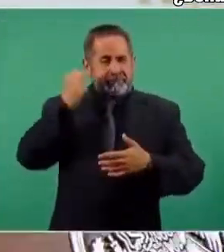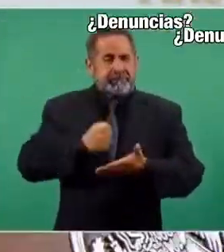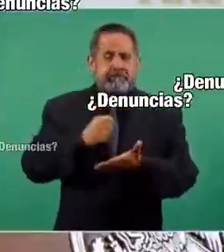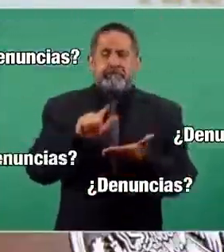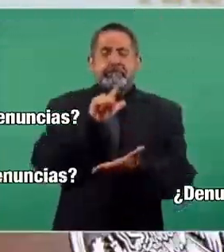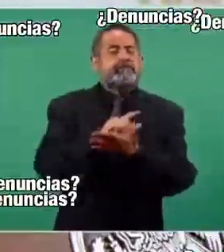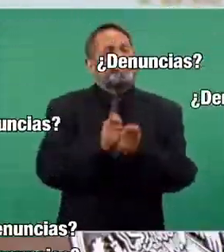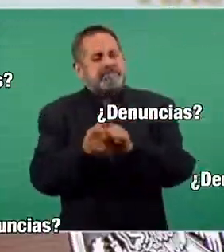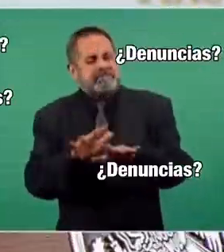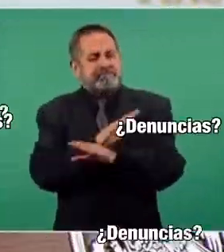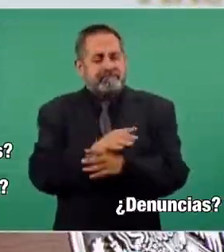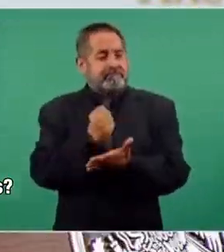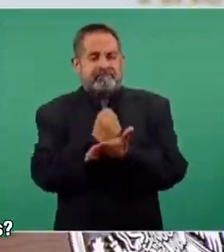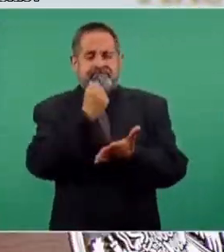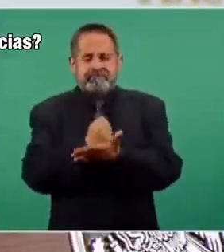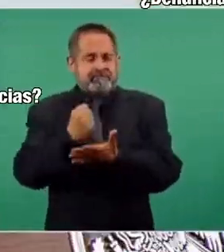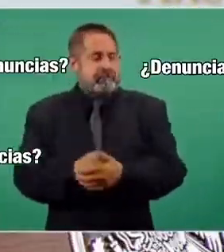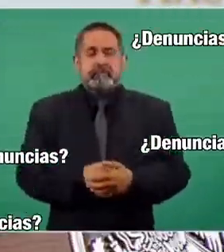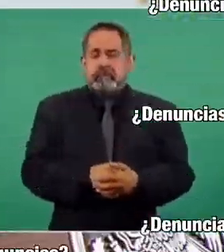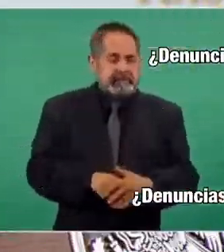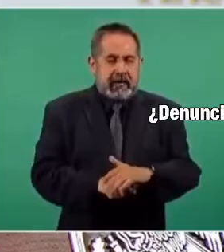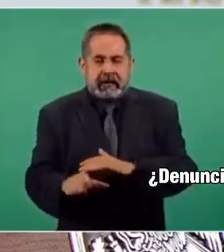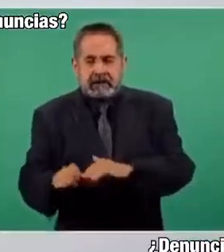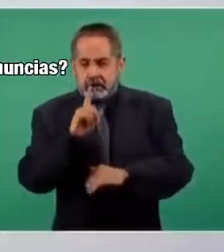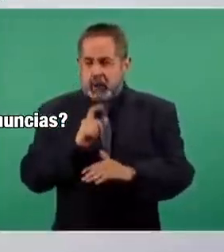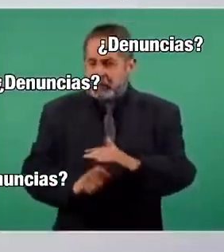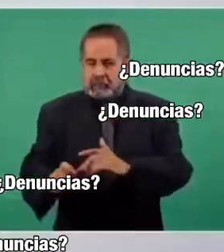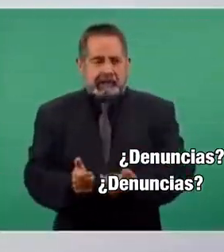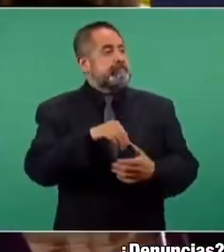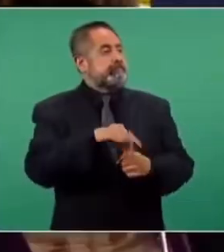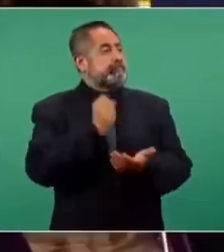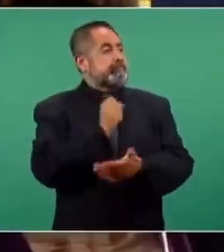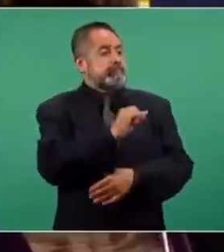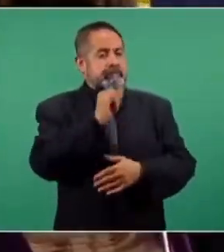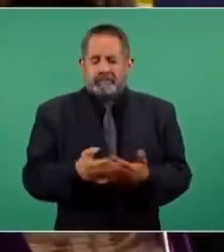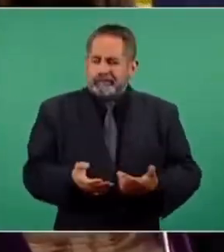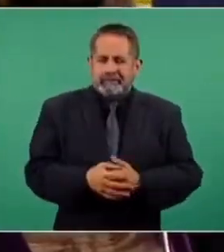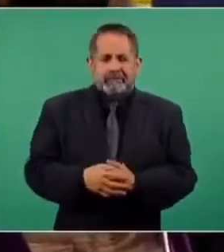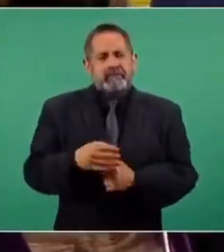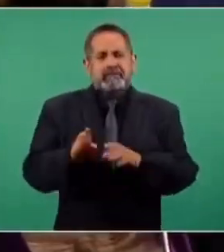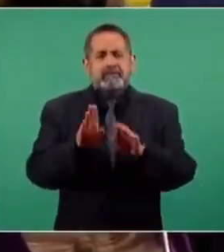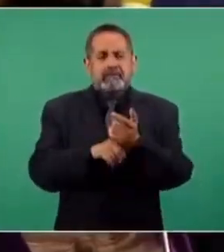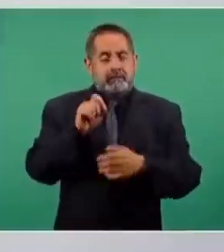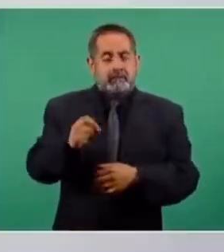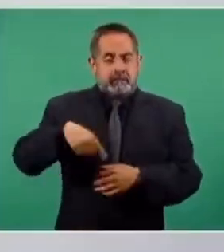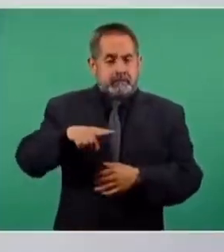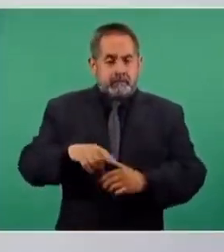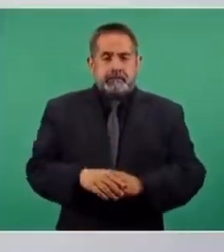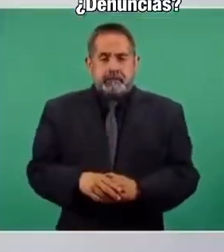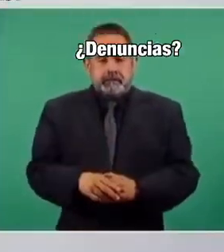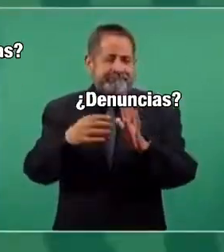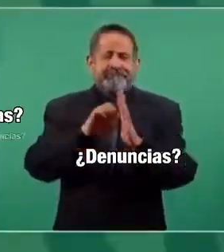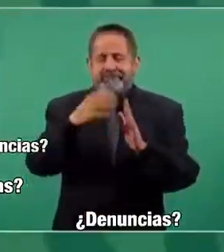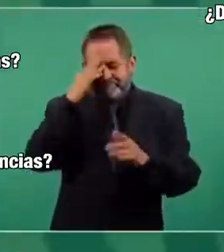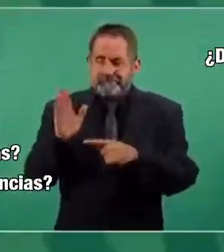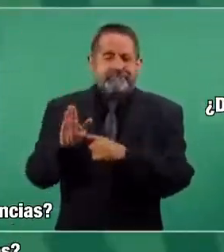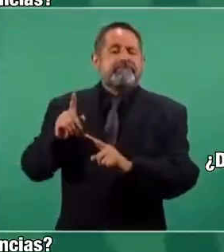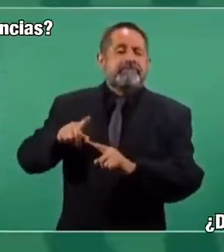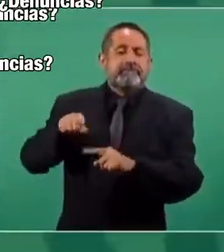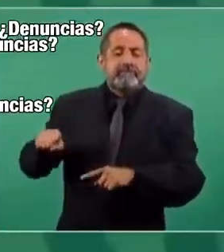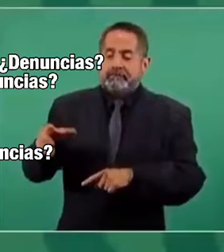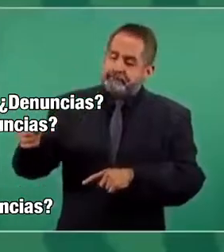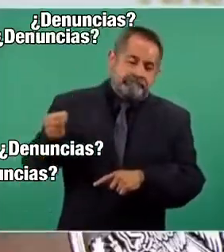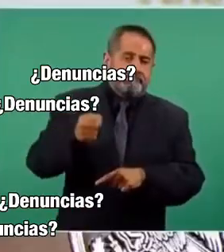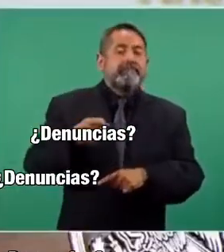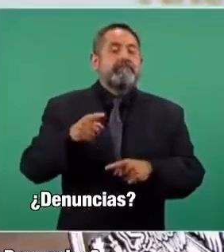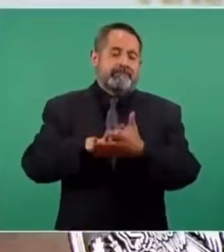las llamadas reformas estructurales, sobornaron a legisladores. En el caso del Poder Ejecutivo, que estaba preso